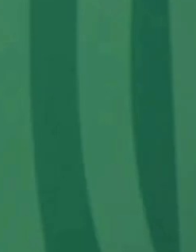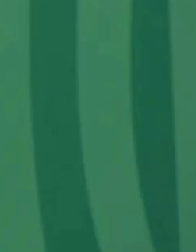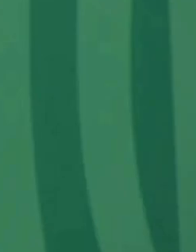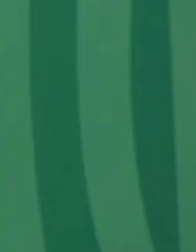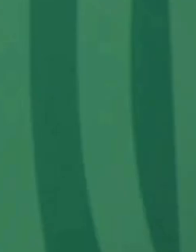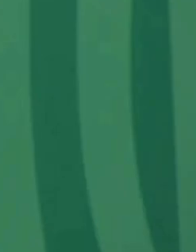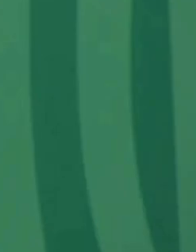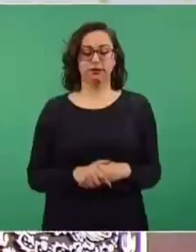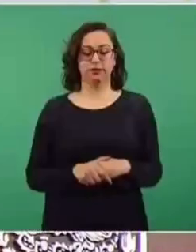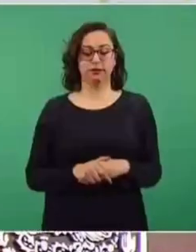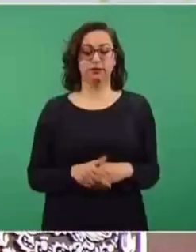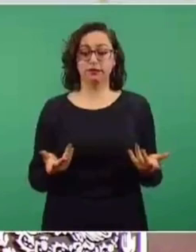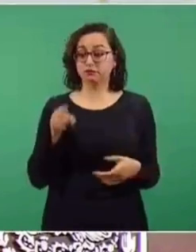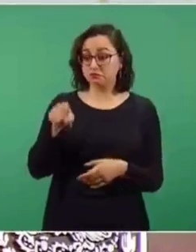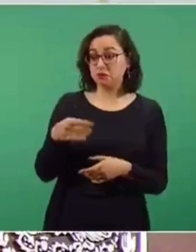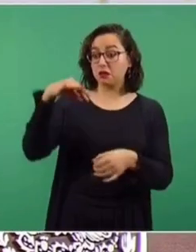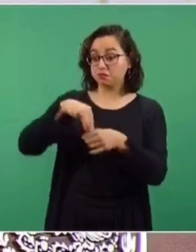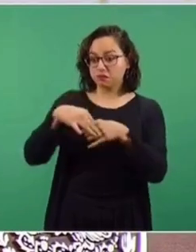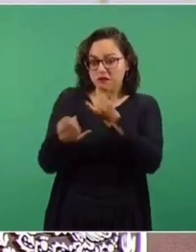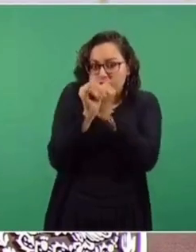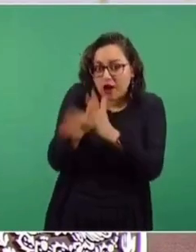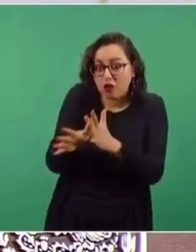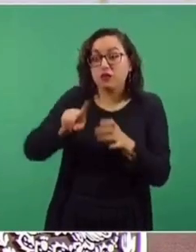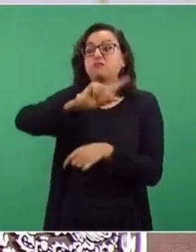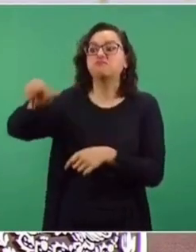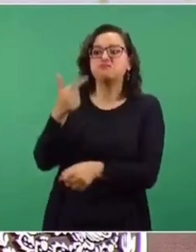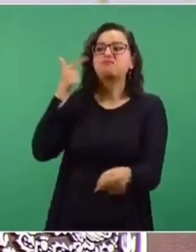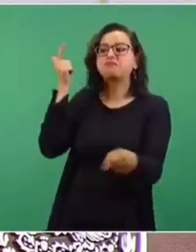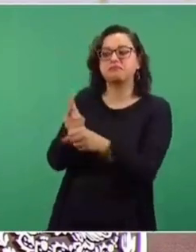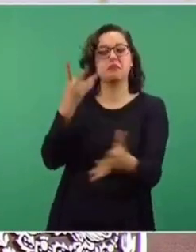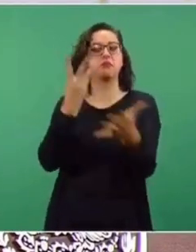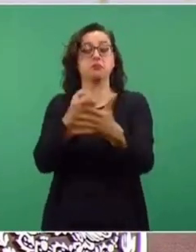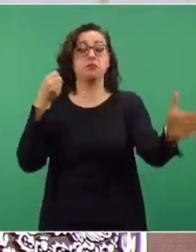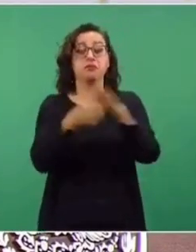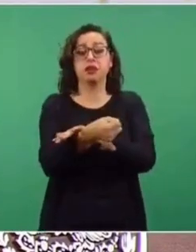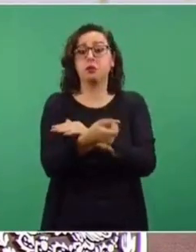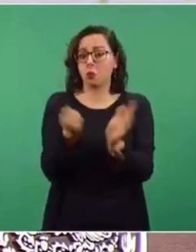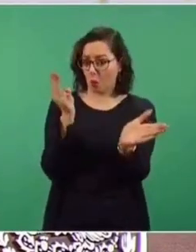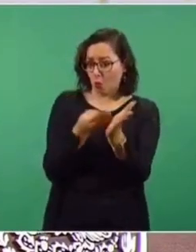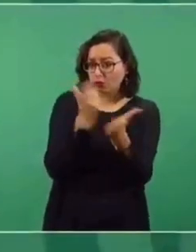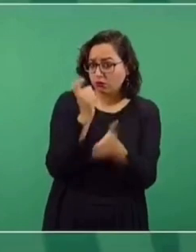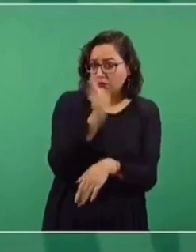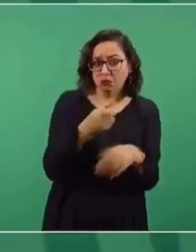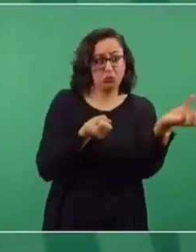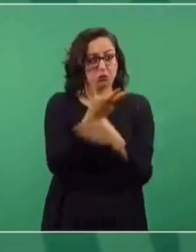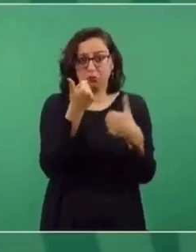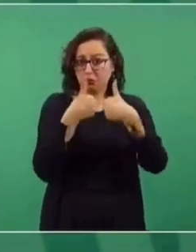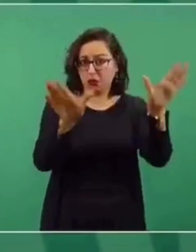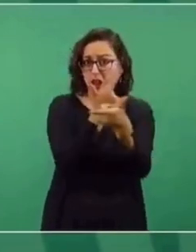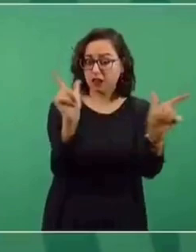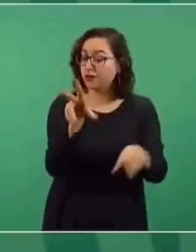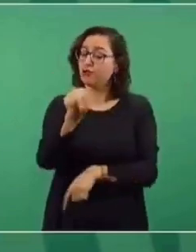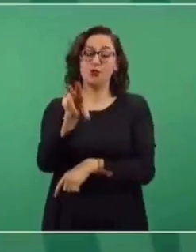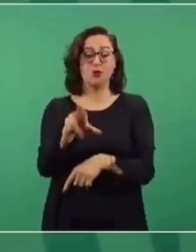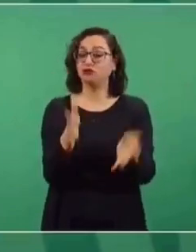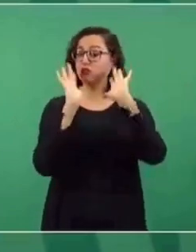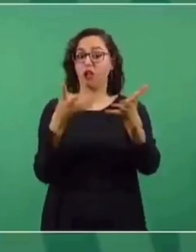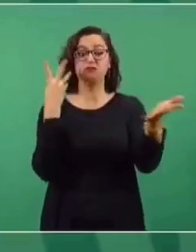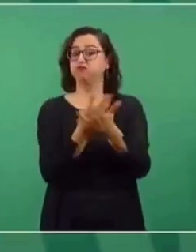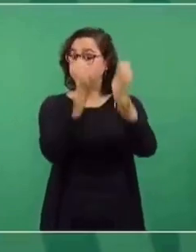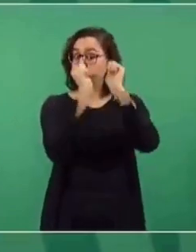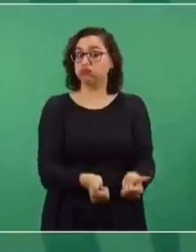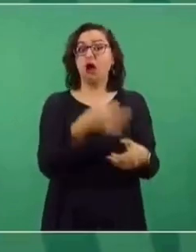porque ya se modificó la Constitución, ya es delito grave. Entonces, que se sepa y